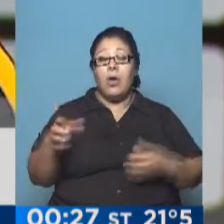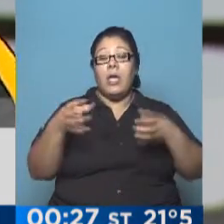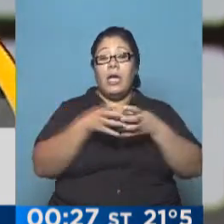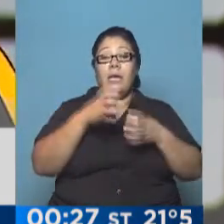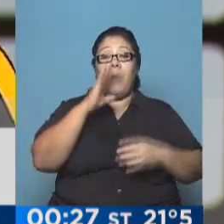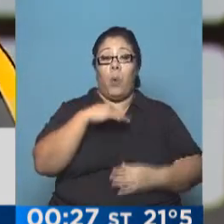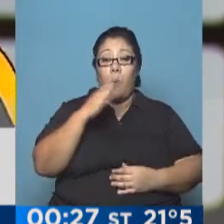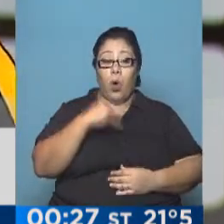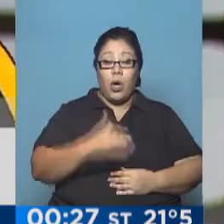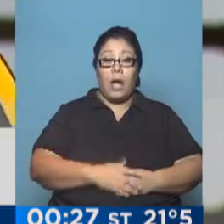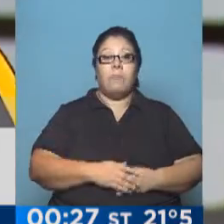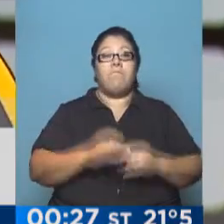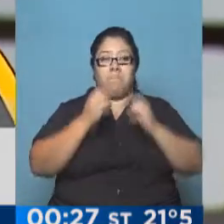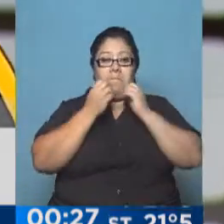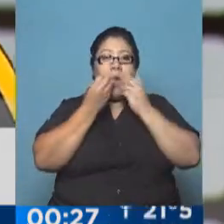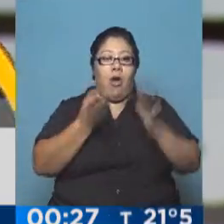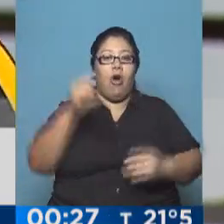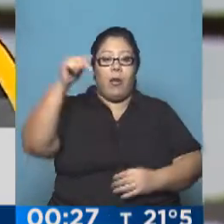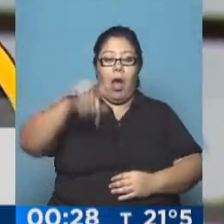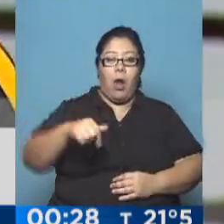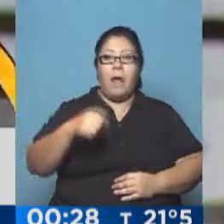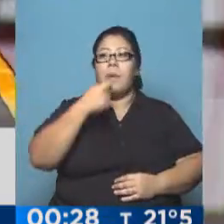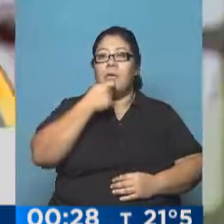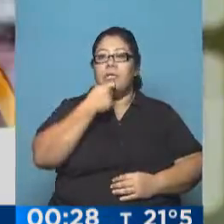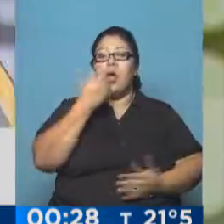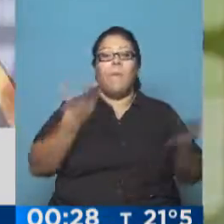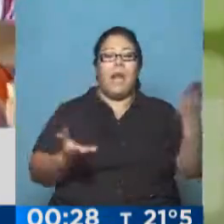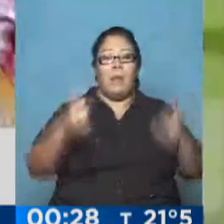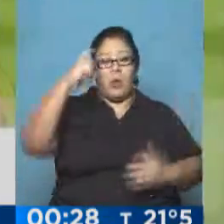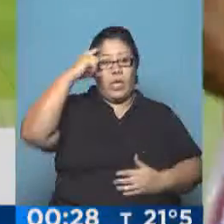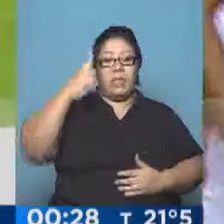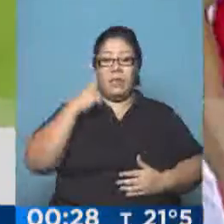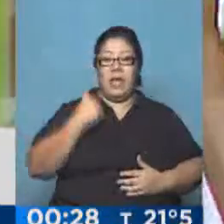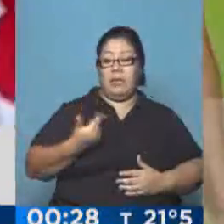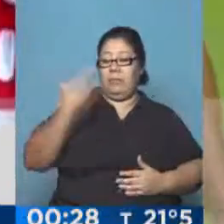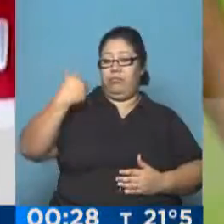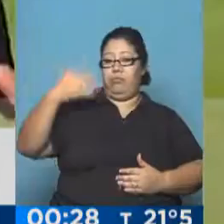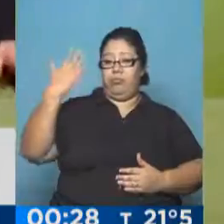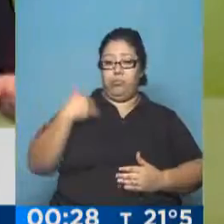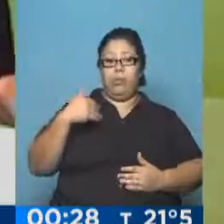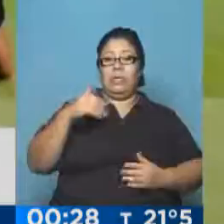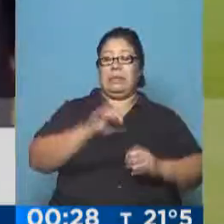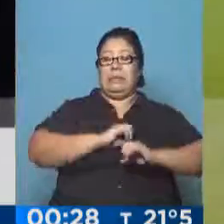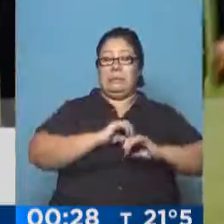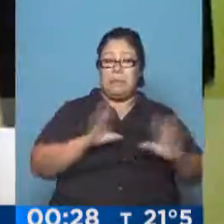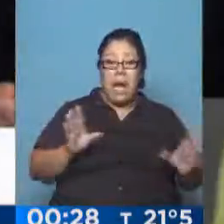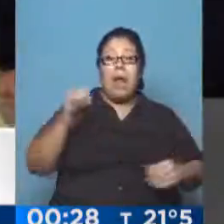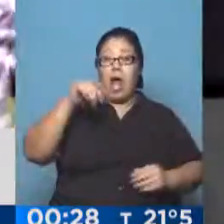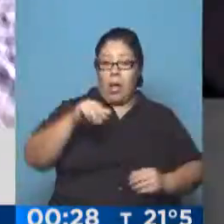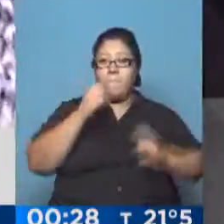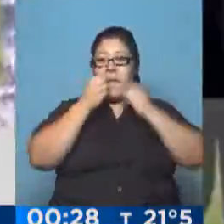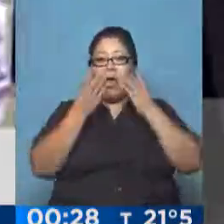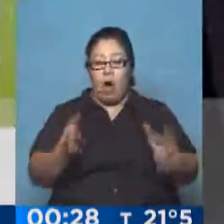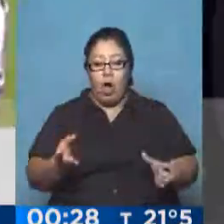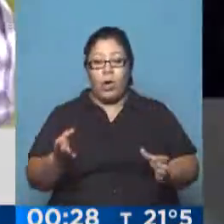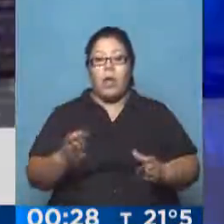Pero evidentemente llegamos mejor que hace 10 días atrás, porque hemos ganado, no hemos perdido en